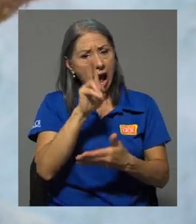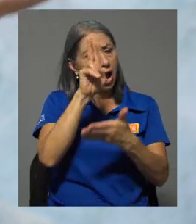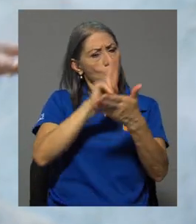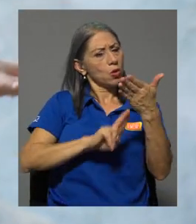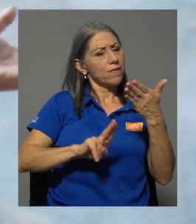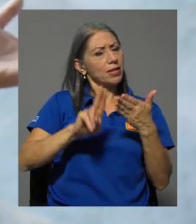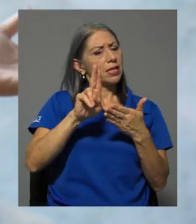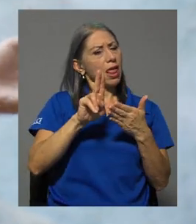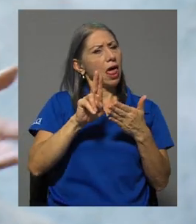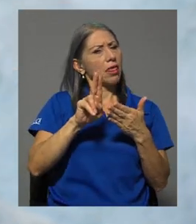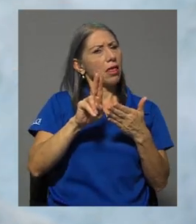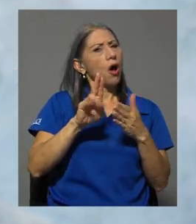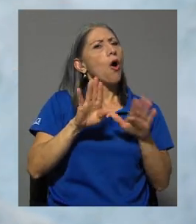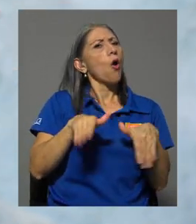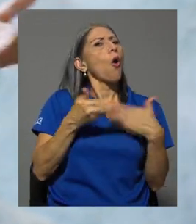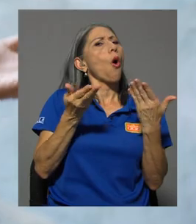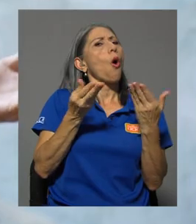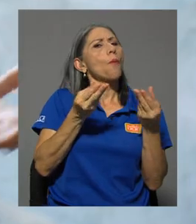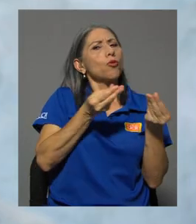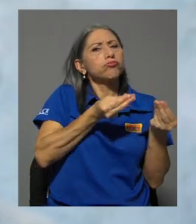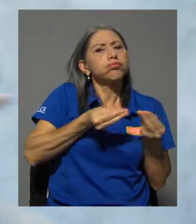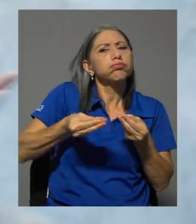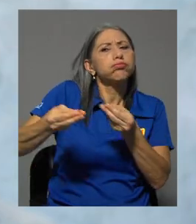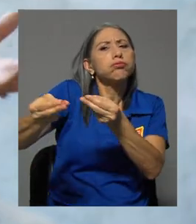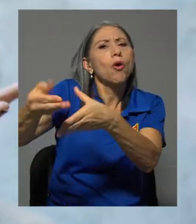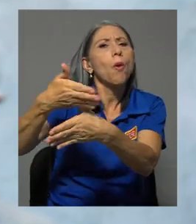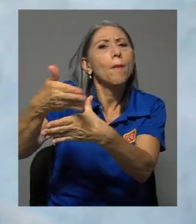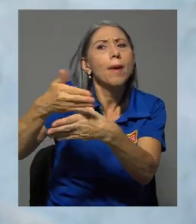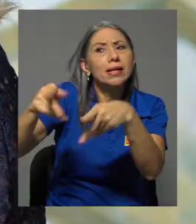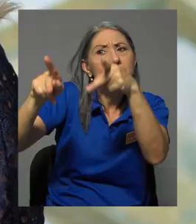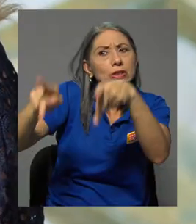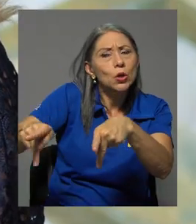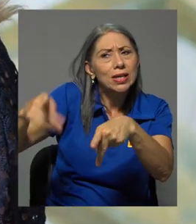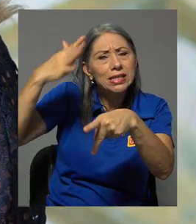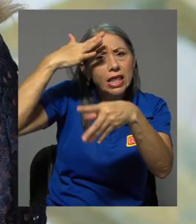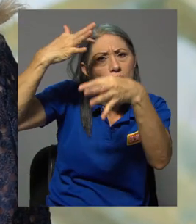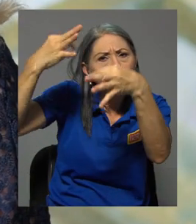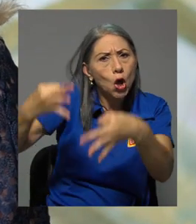hacia los tomadores de decisiones, hacia los que tienen que ver con la salud de esta sociedad?